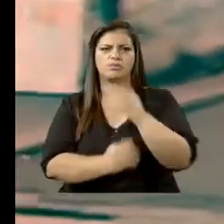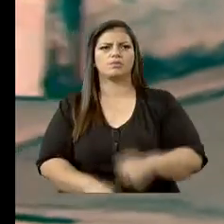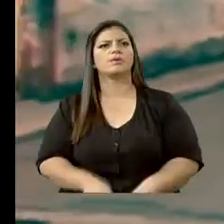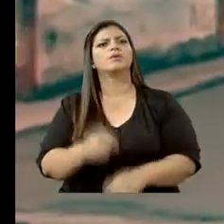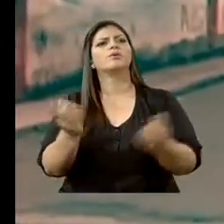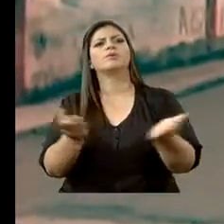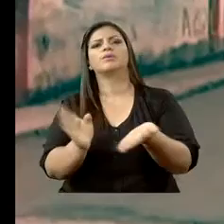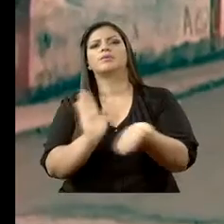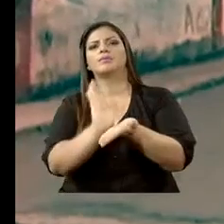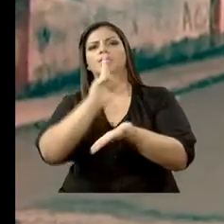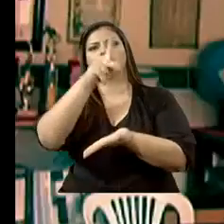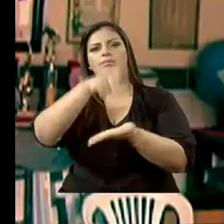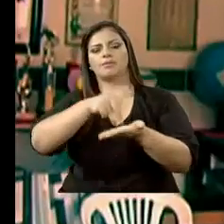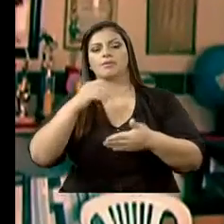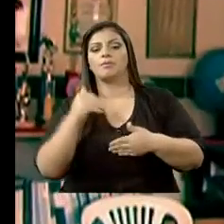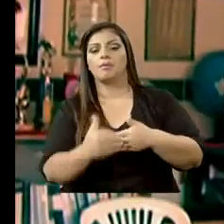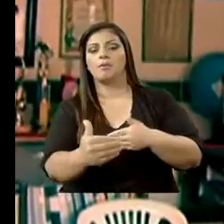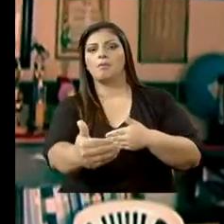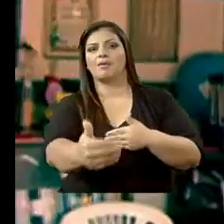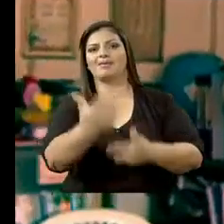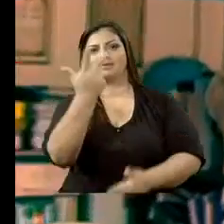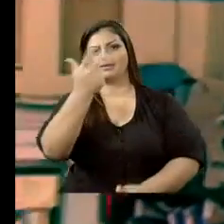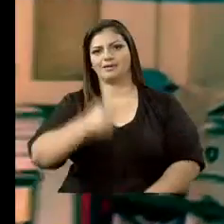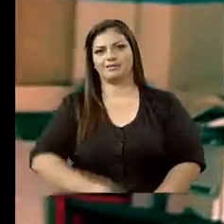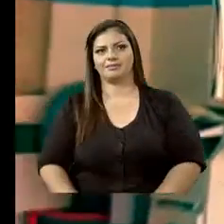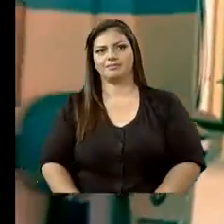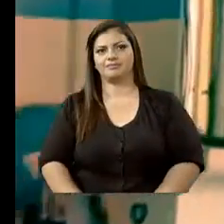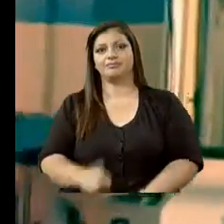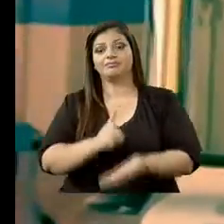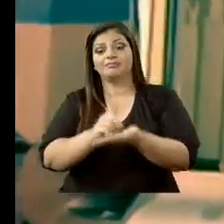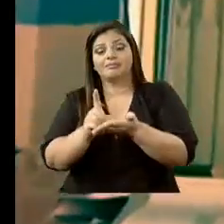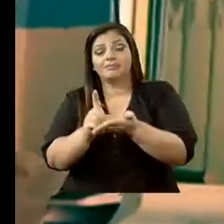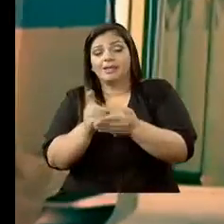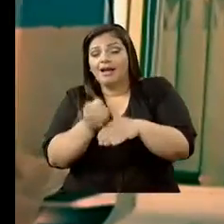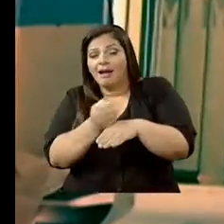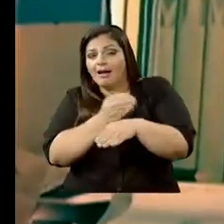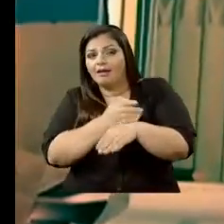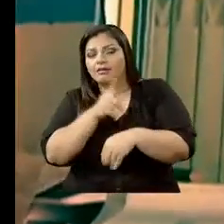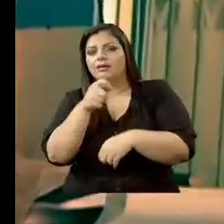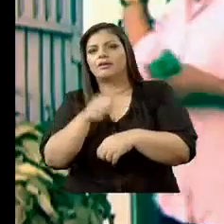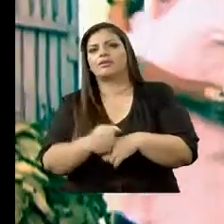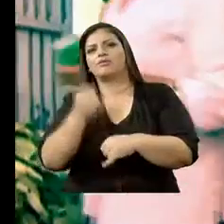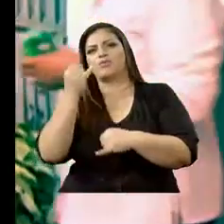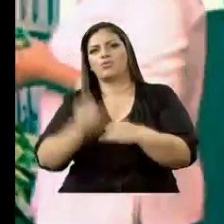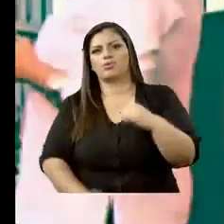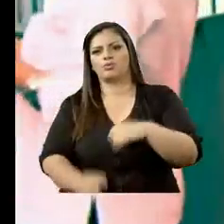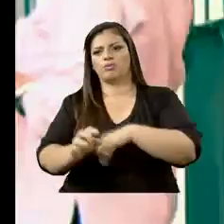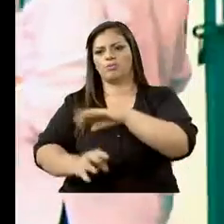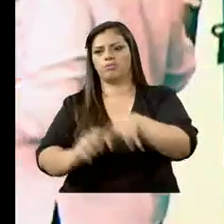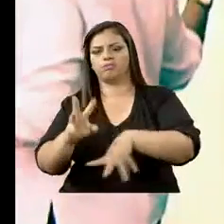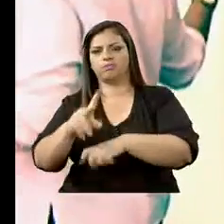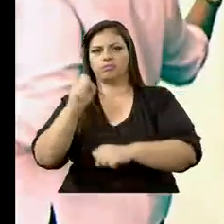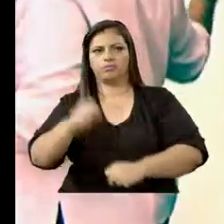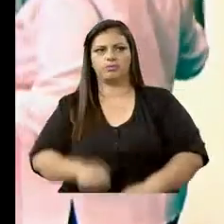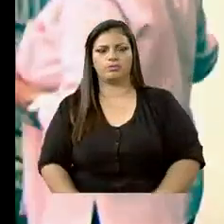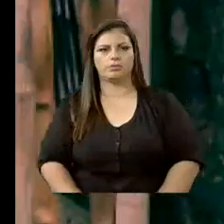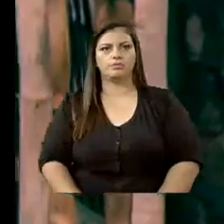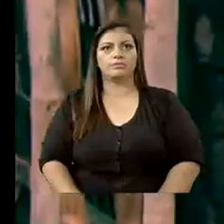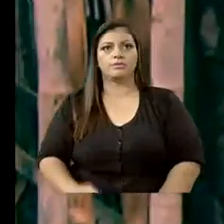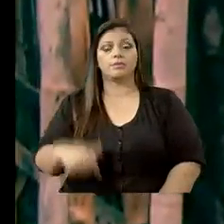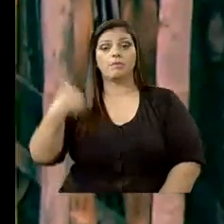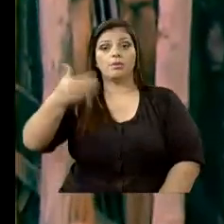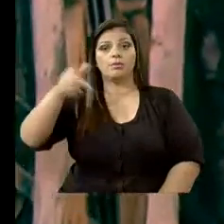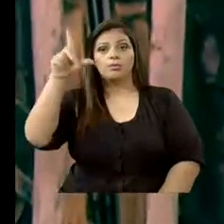Bastión Popular. El último estrucho ocurrió el fin de semana y las autoridades del establecimiento se dieron cuenta la mañana del lunes.